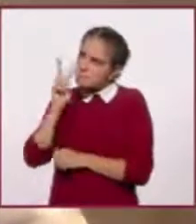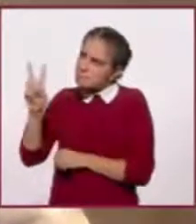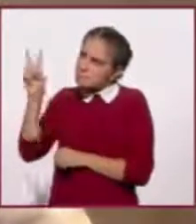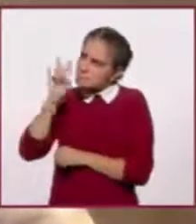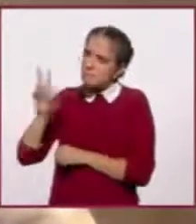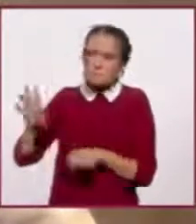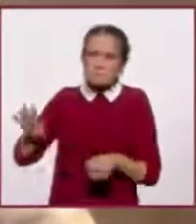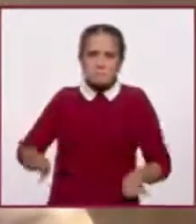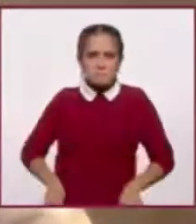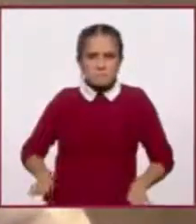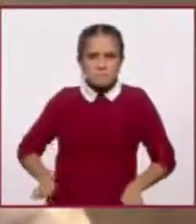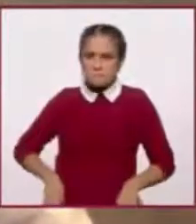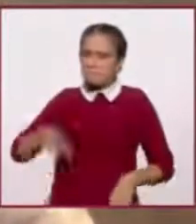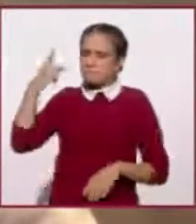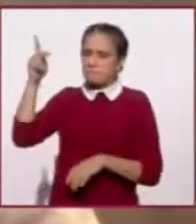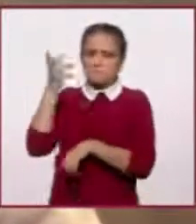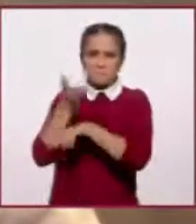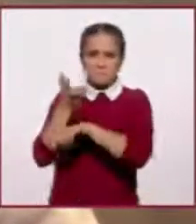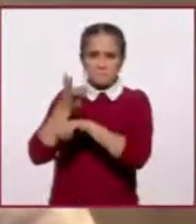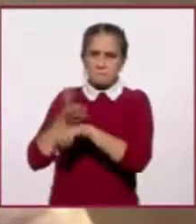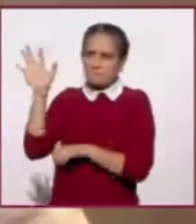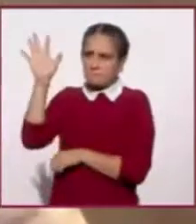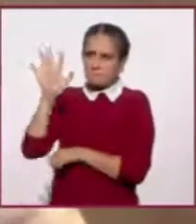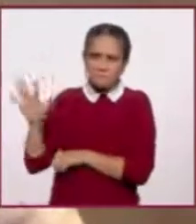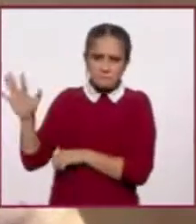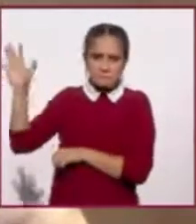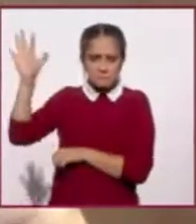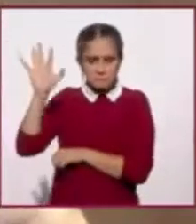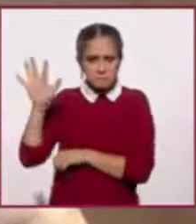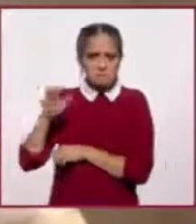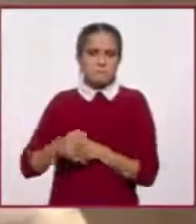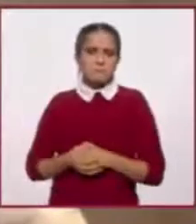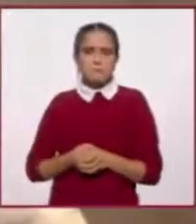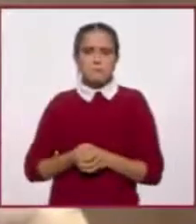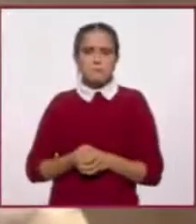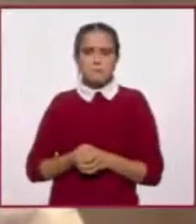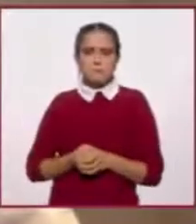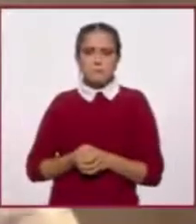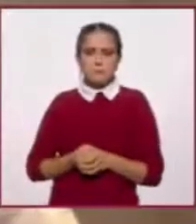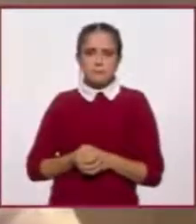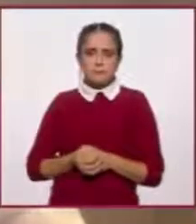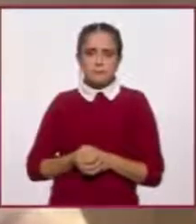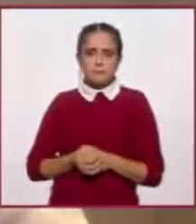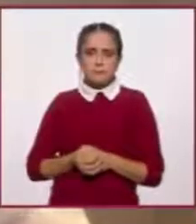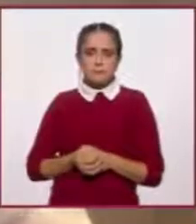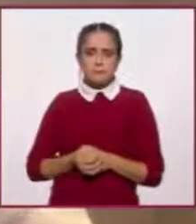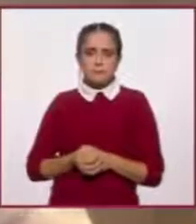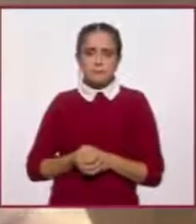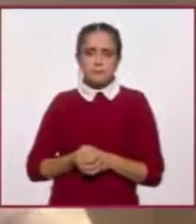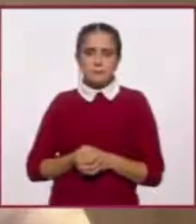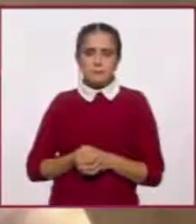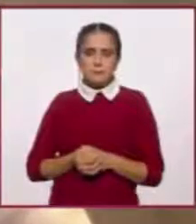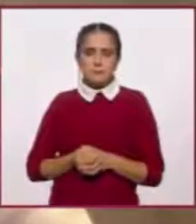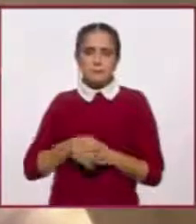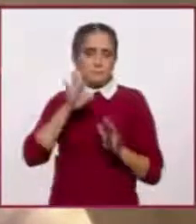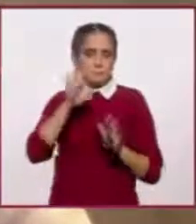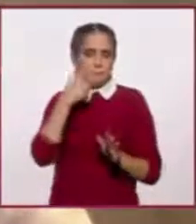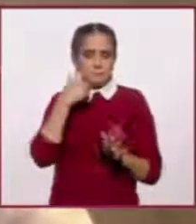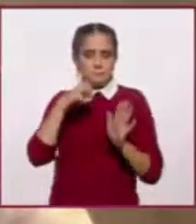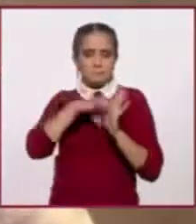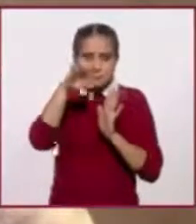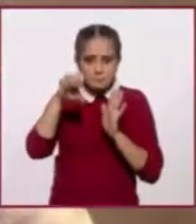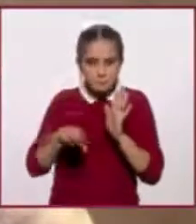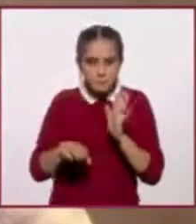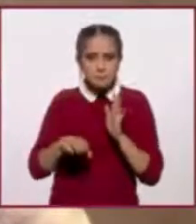traer el eh, uno de los primeros gráficos para eh, ilustrar este este punto, eh, por ejemplo, nosotros